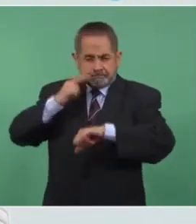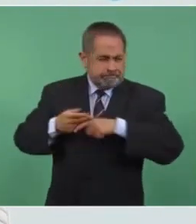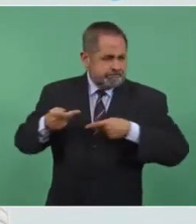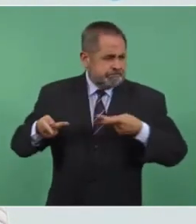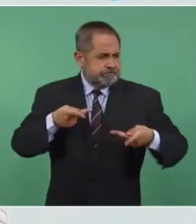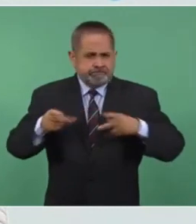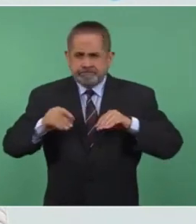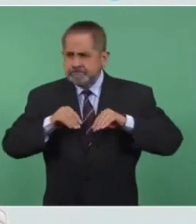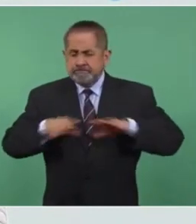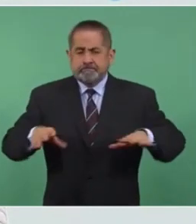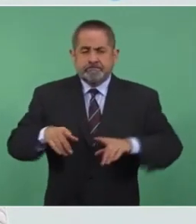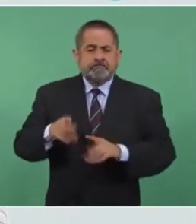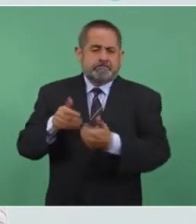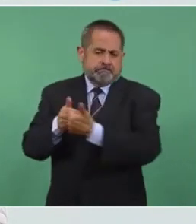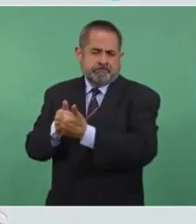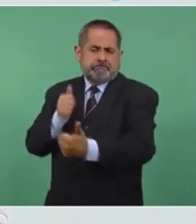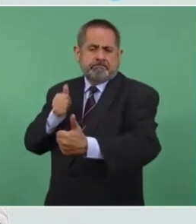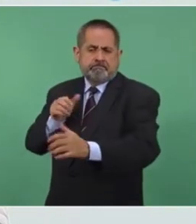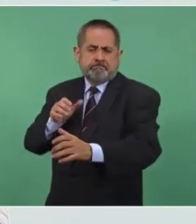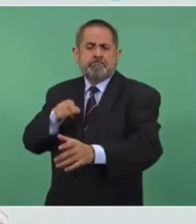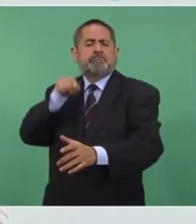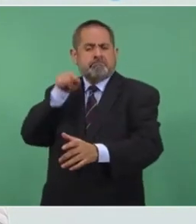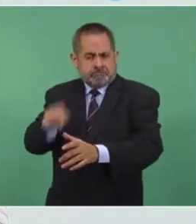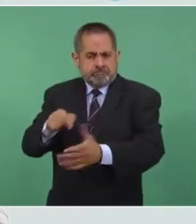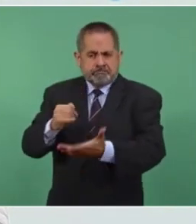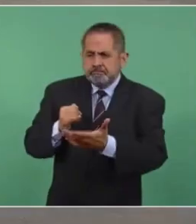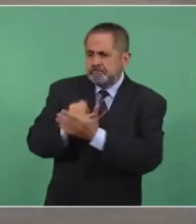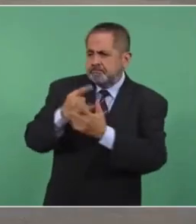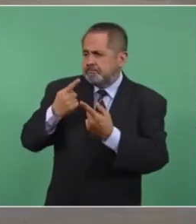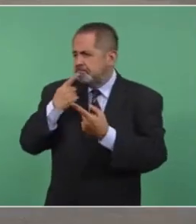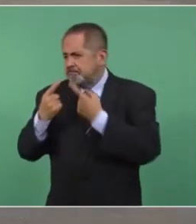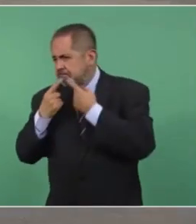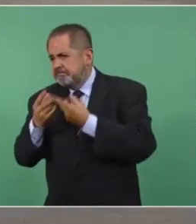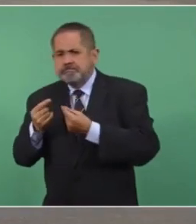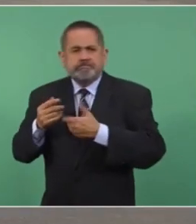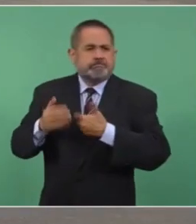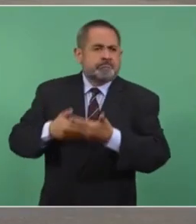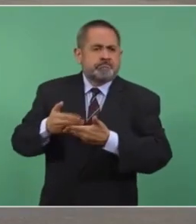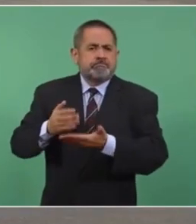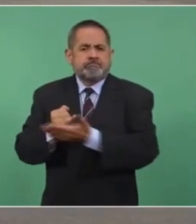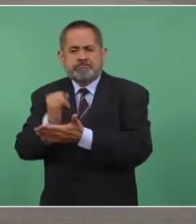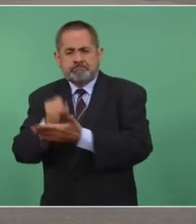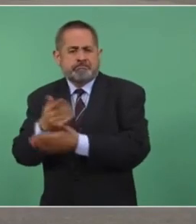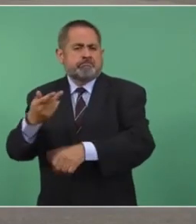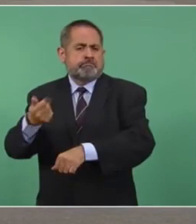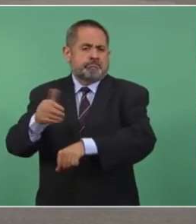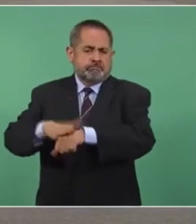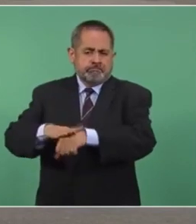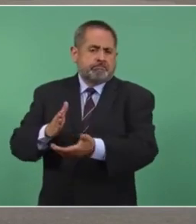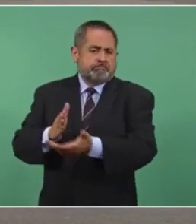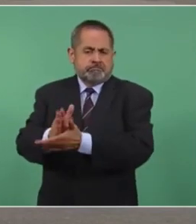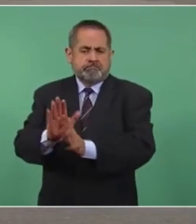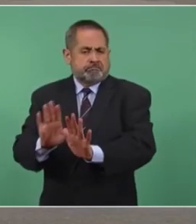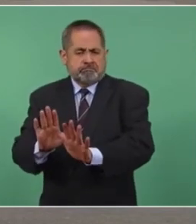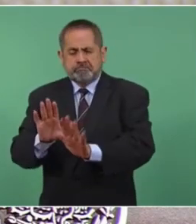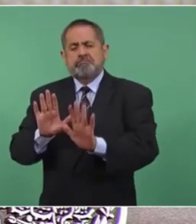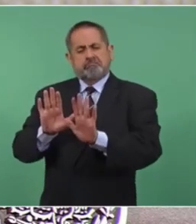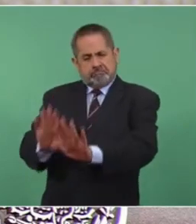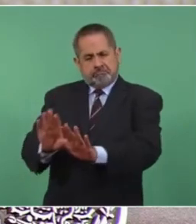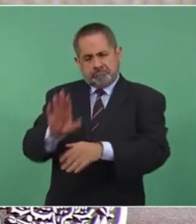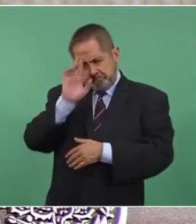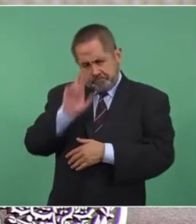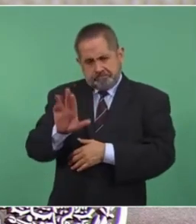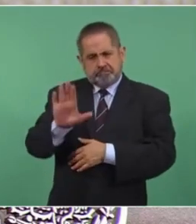Será autónoma en el ejercicio de sus funciones y en su administración y estará a cargo de la